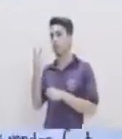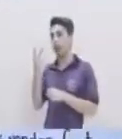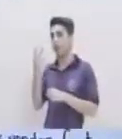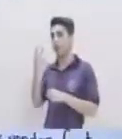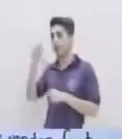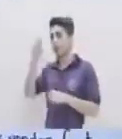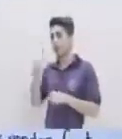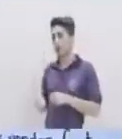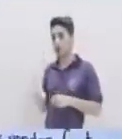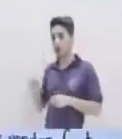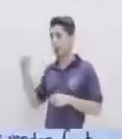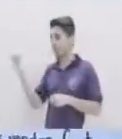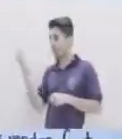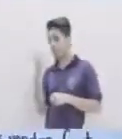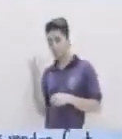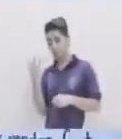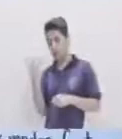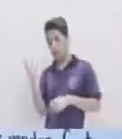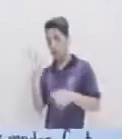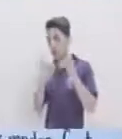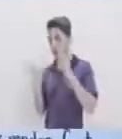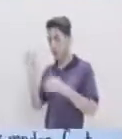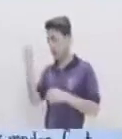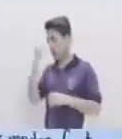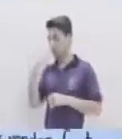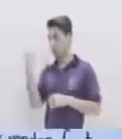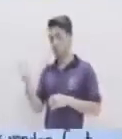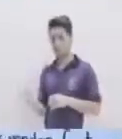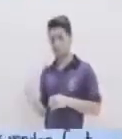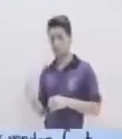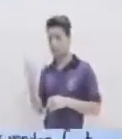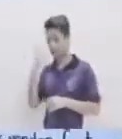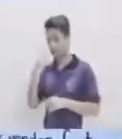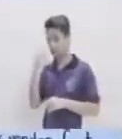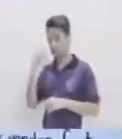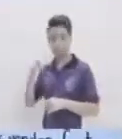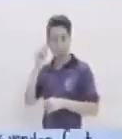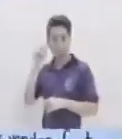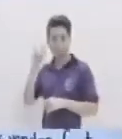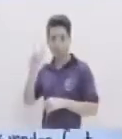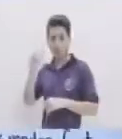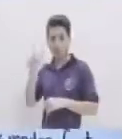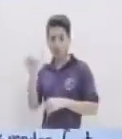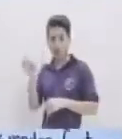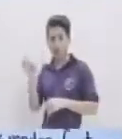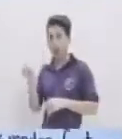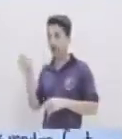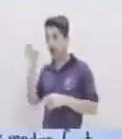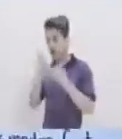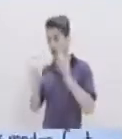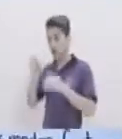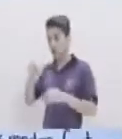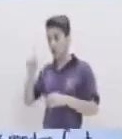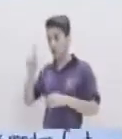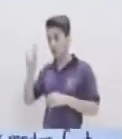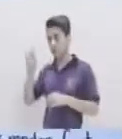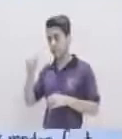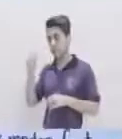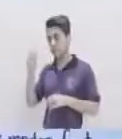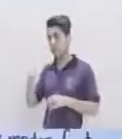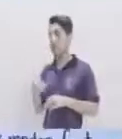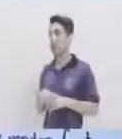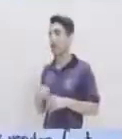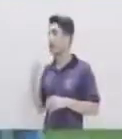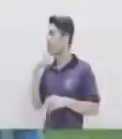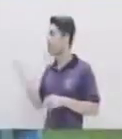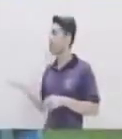Ya sea plural o singular ¿Por qué? Cuando te dicen canta Se están refiriendo a ti ¿Cómo te darías una